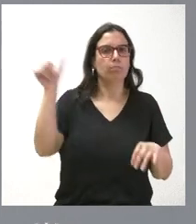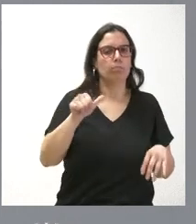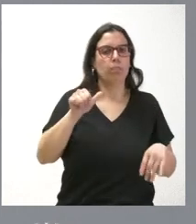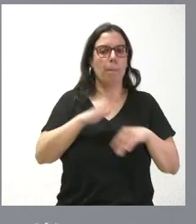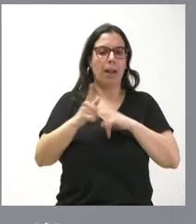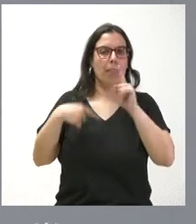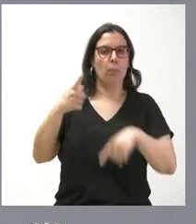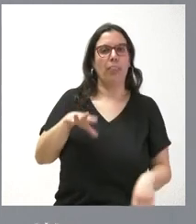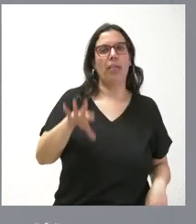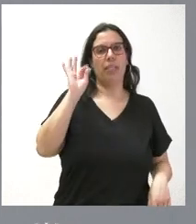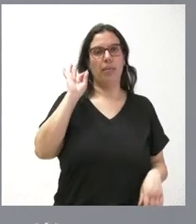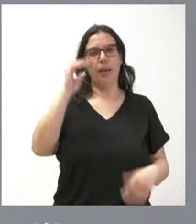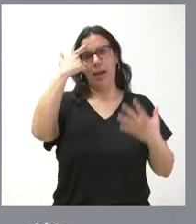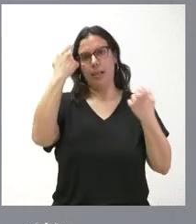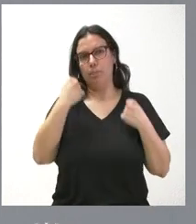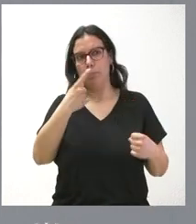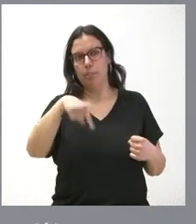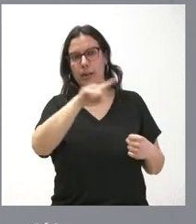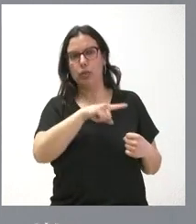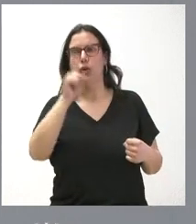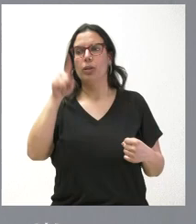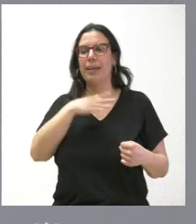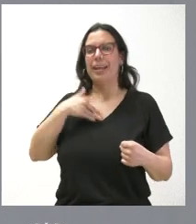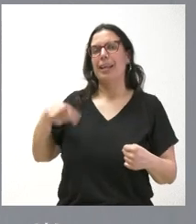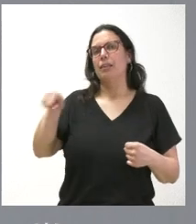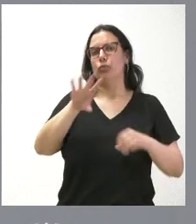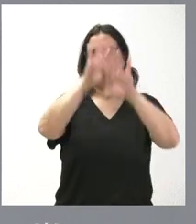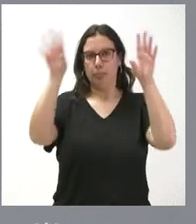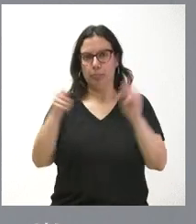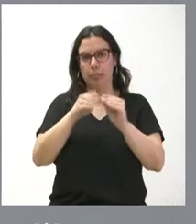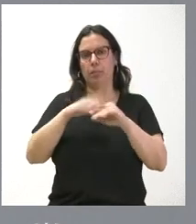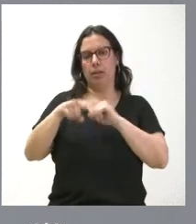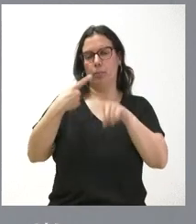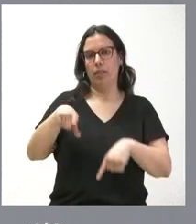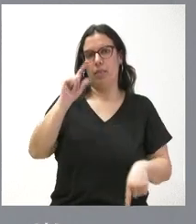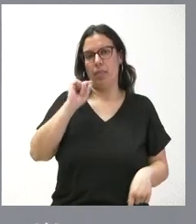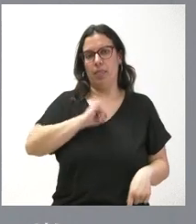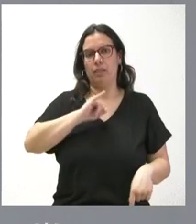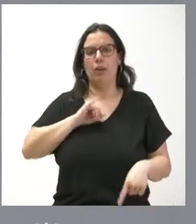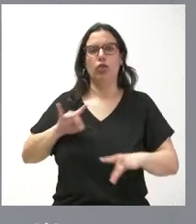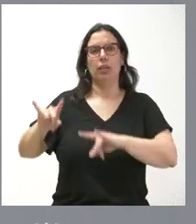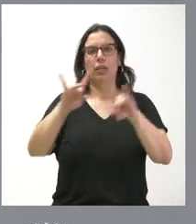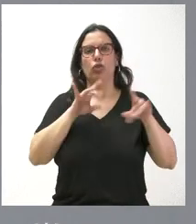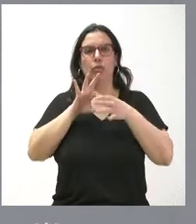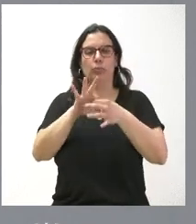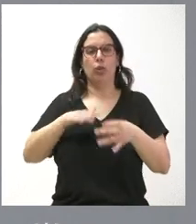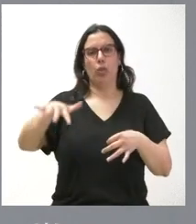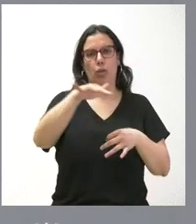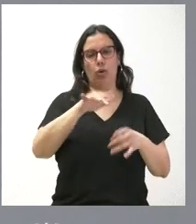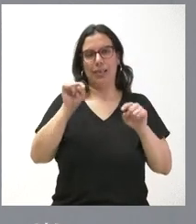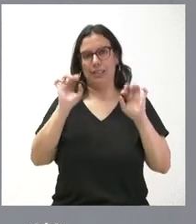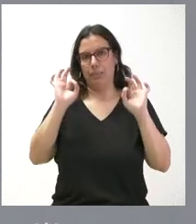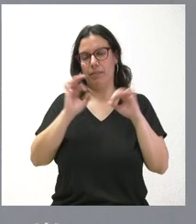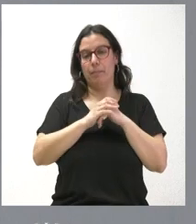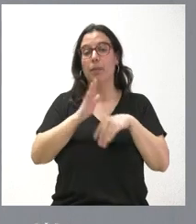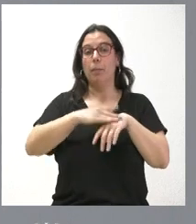el papel de los expertos, pero también esa voluntad de identificación territorial de un municipio con una zona específica, en este caso, tierra de campos. Para